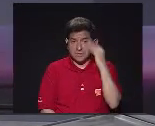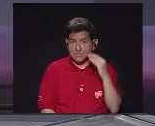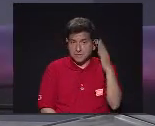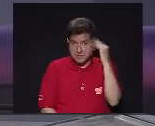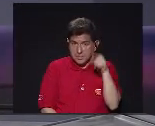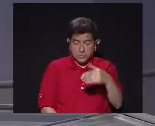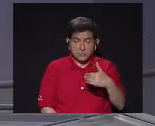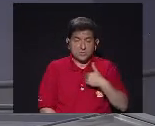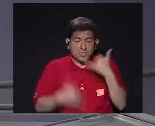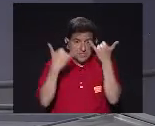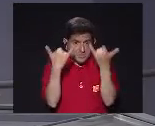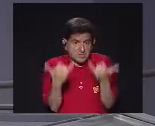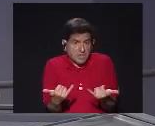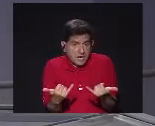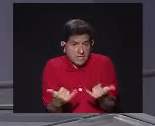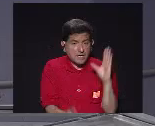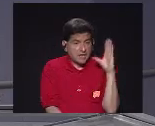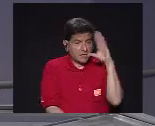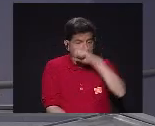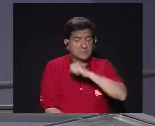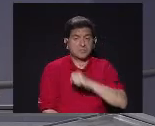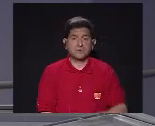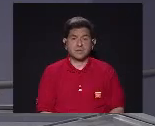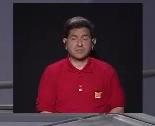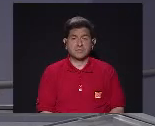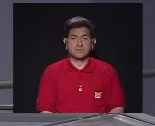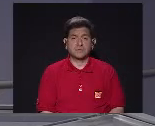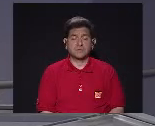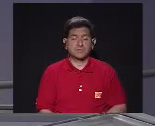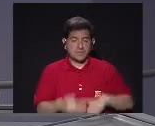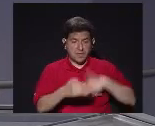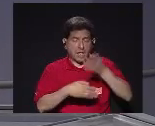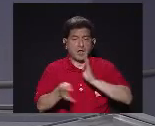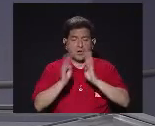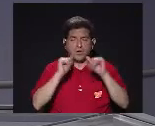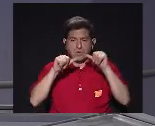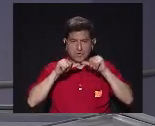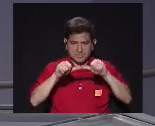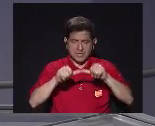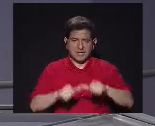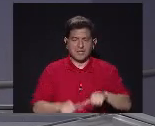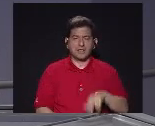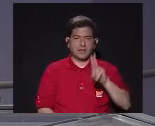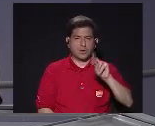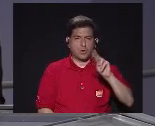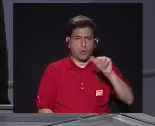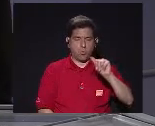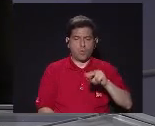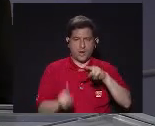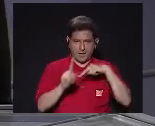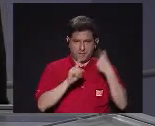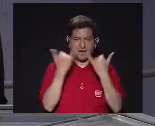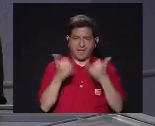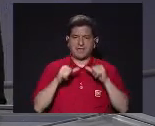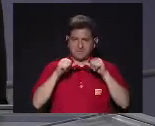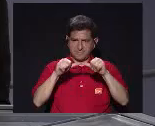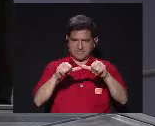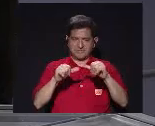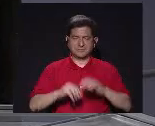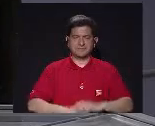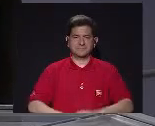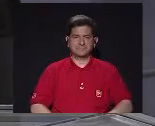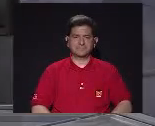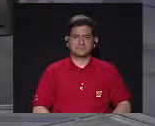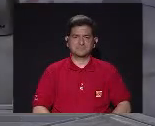Beneficios que a lo largo De esta experiencia Pues ustedes han podido Detectar De eso vamos a hablar En el siguiente bloque Quédense con una mirada Que ya volvemos